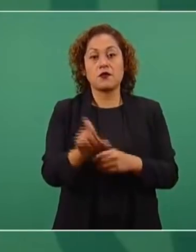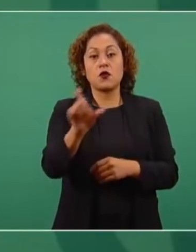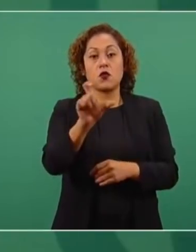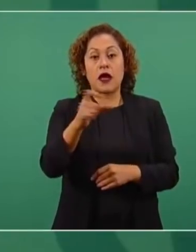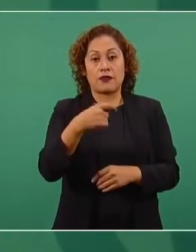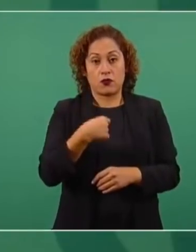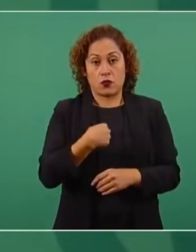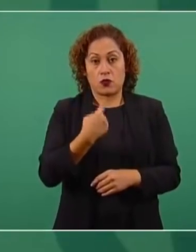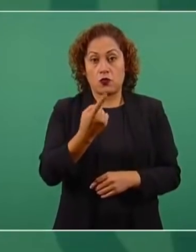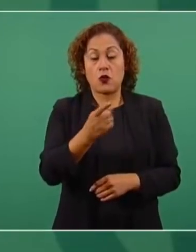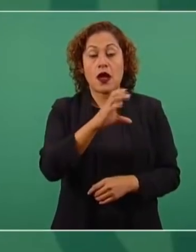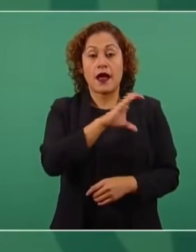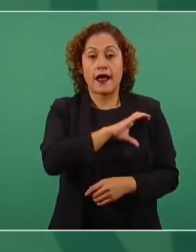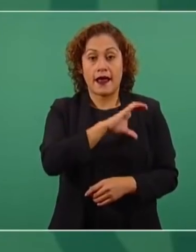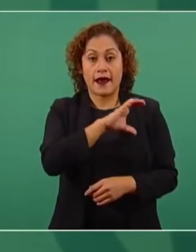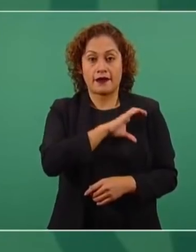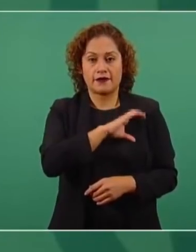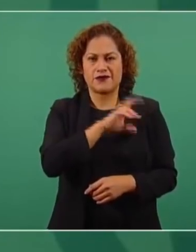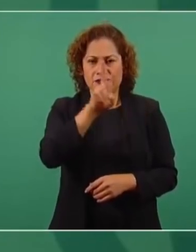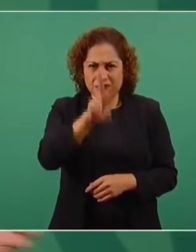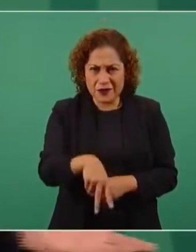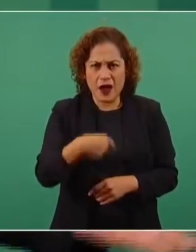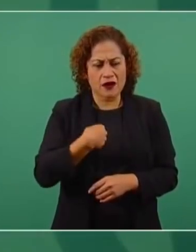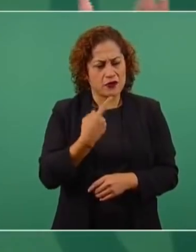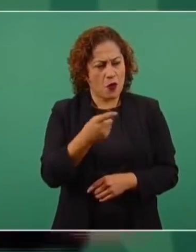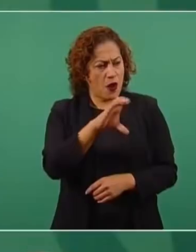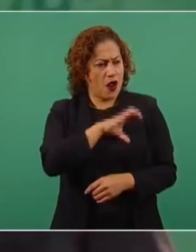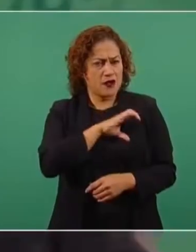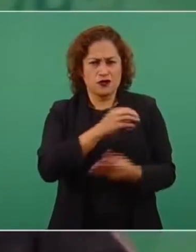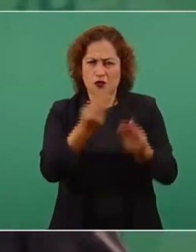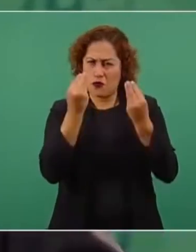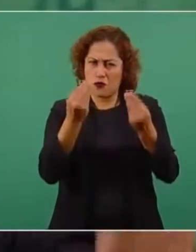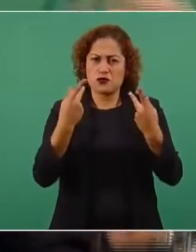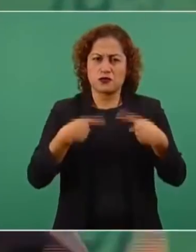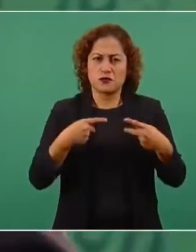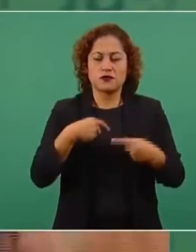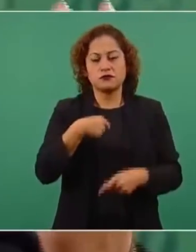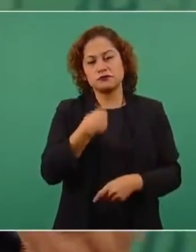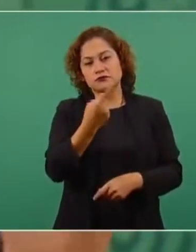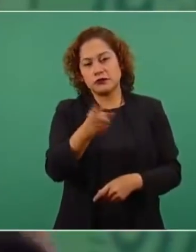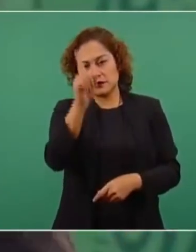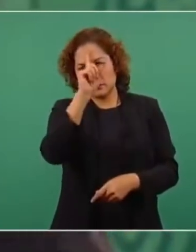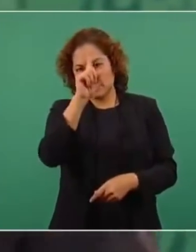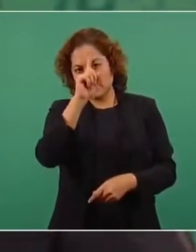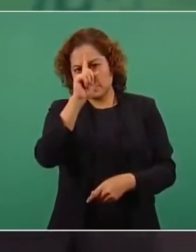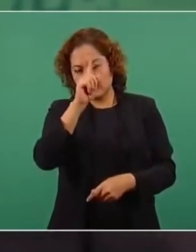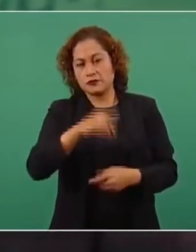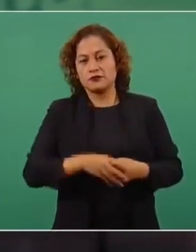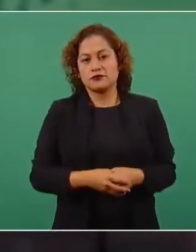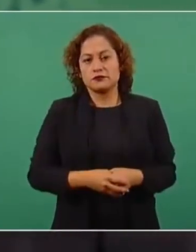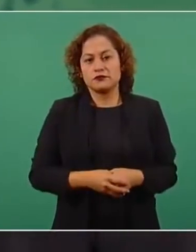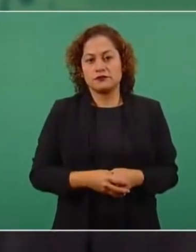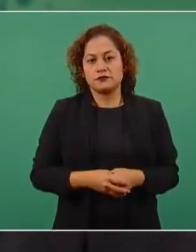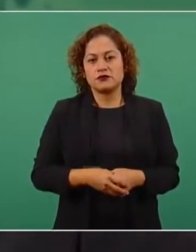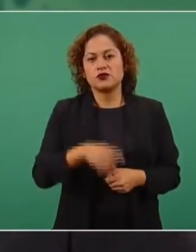¿qué les voy a estar diciendo? No, te preocupes, el fin